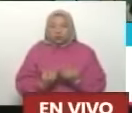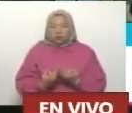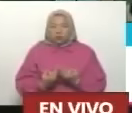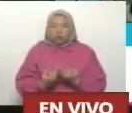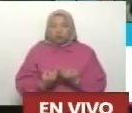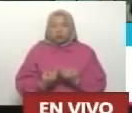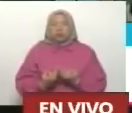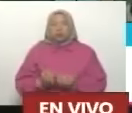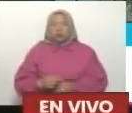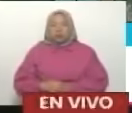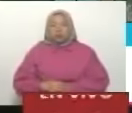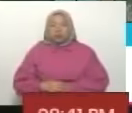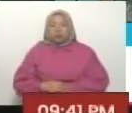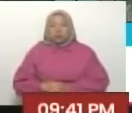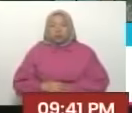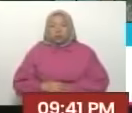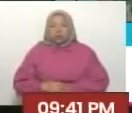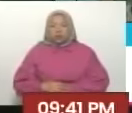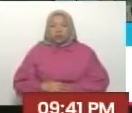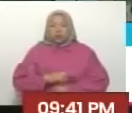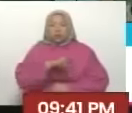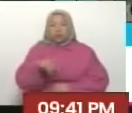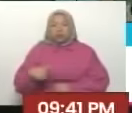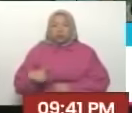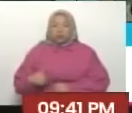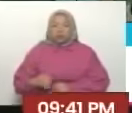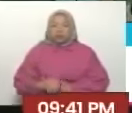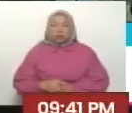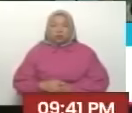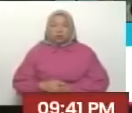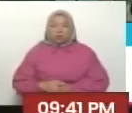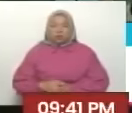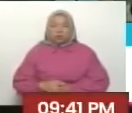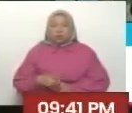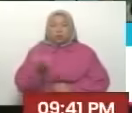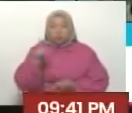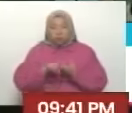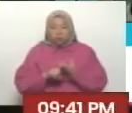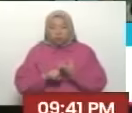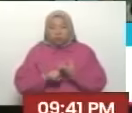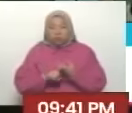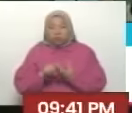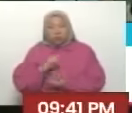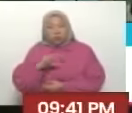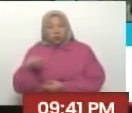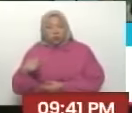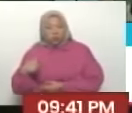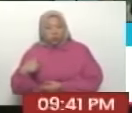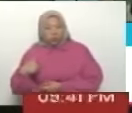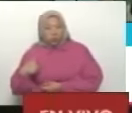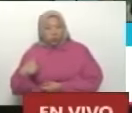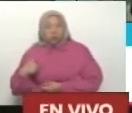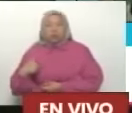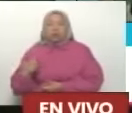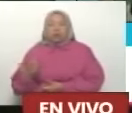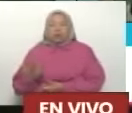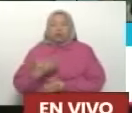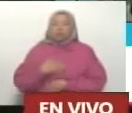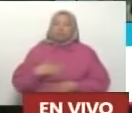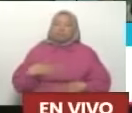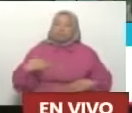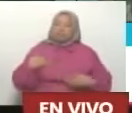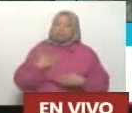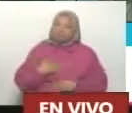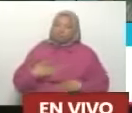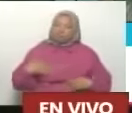del urbanismo Felipe Acosta para usted y doña Cilia. Nosotros estamos complacidos pues